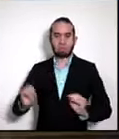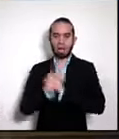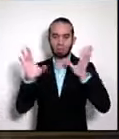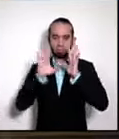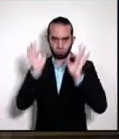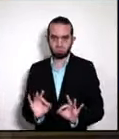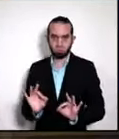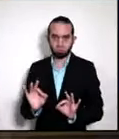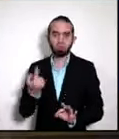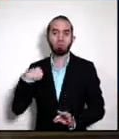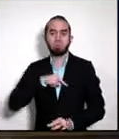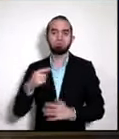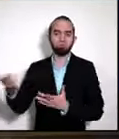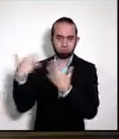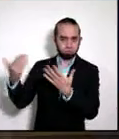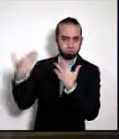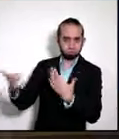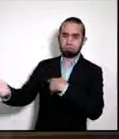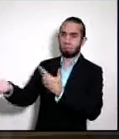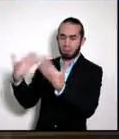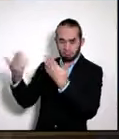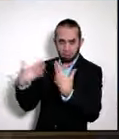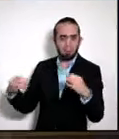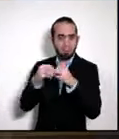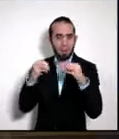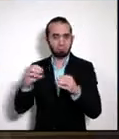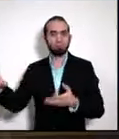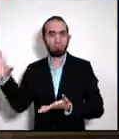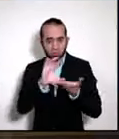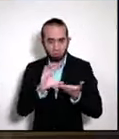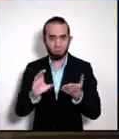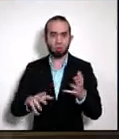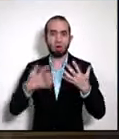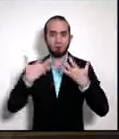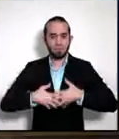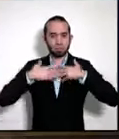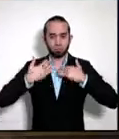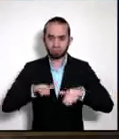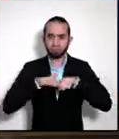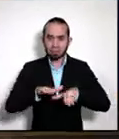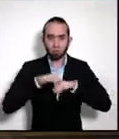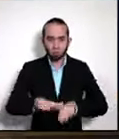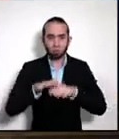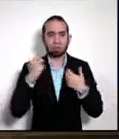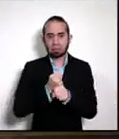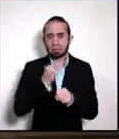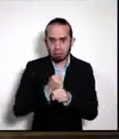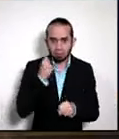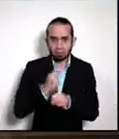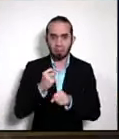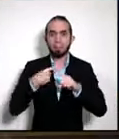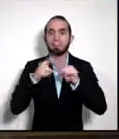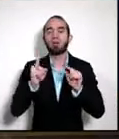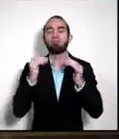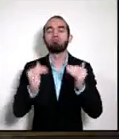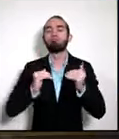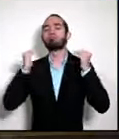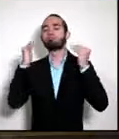atrayendo la inversión en manufactura sofisticada,